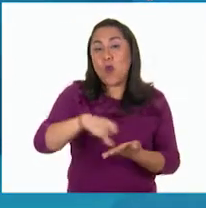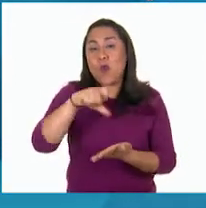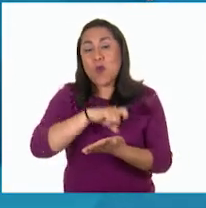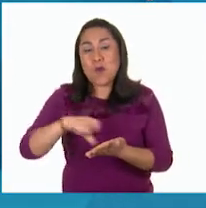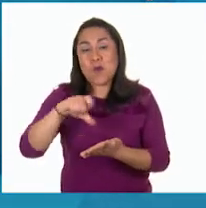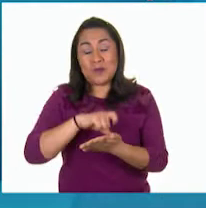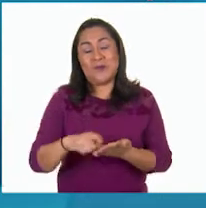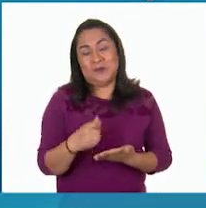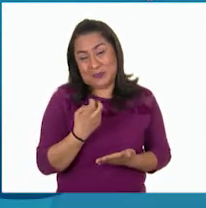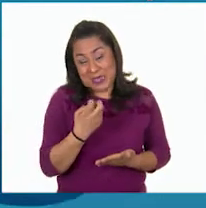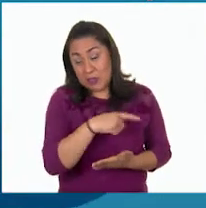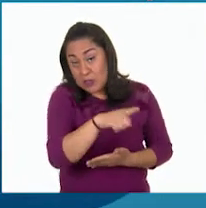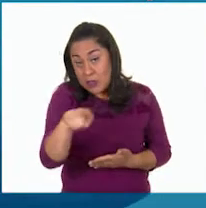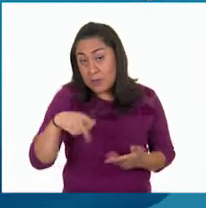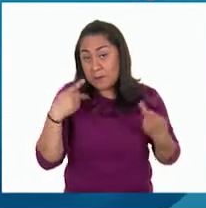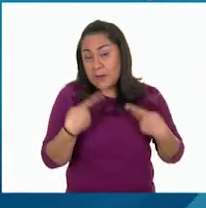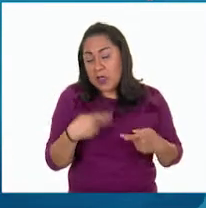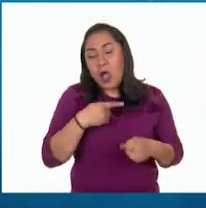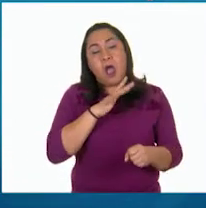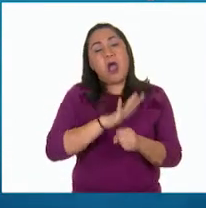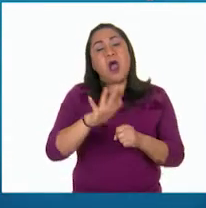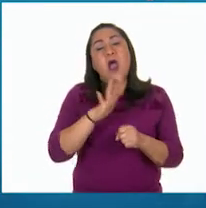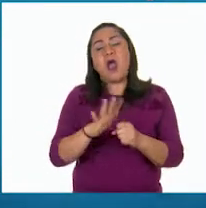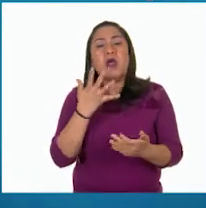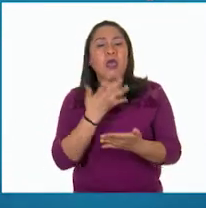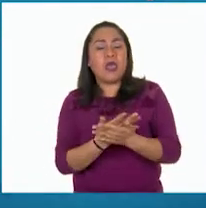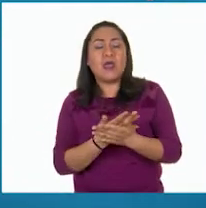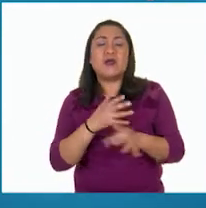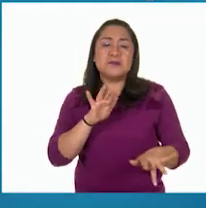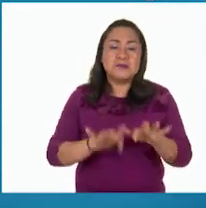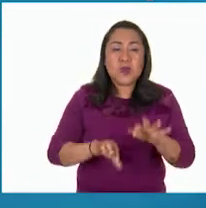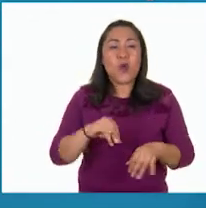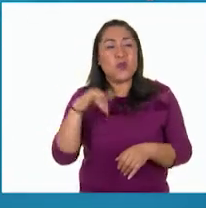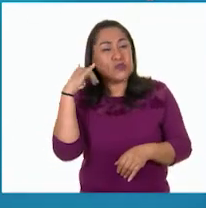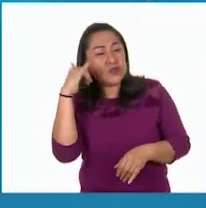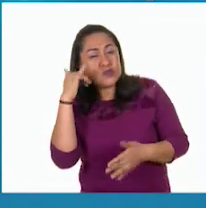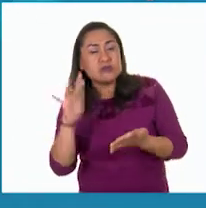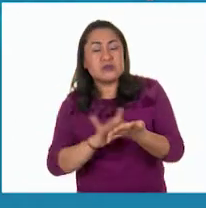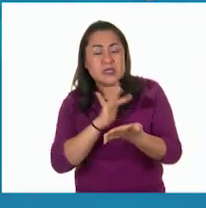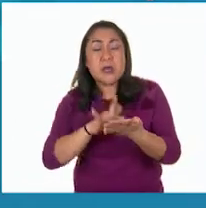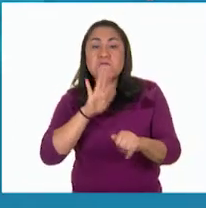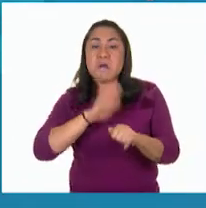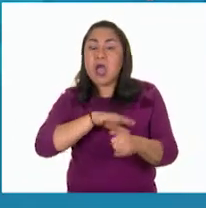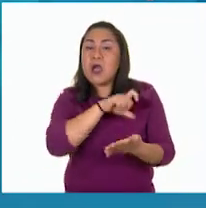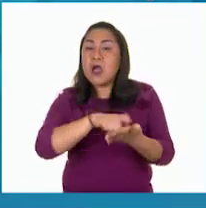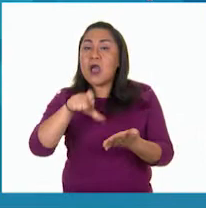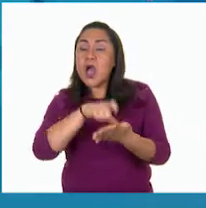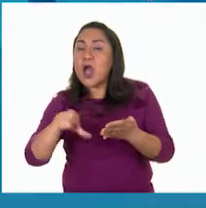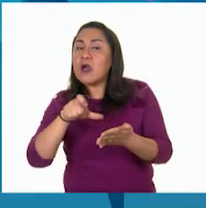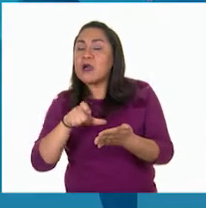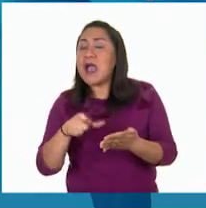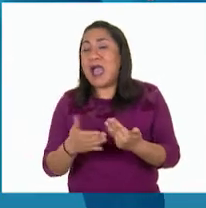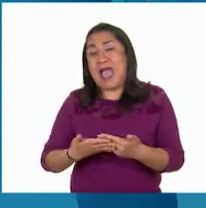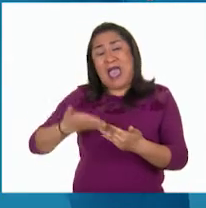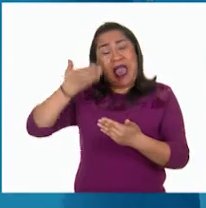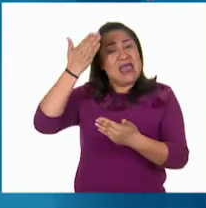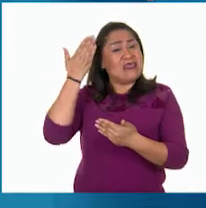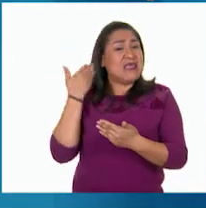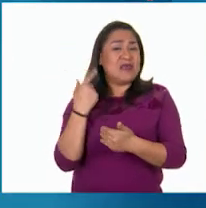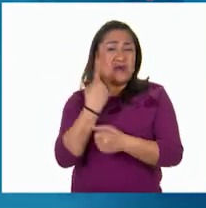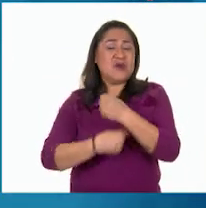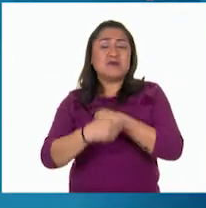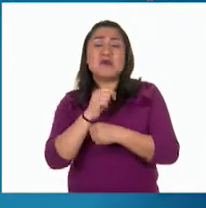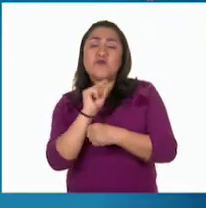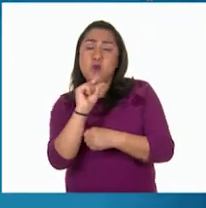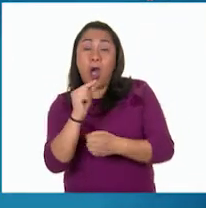las personas han comprado mediante dispositivos electrónicos el doble de cosas que se compraban hace